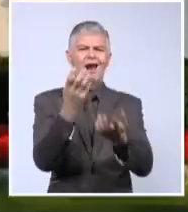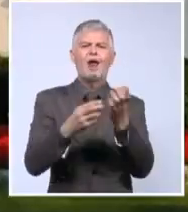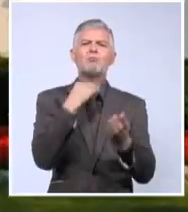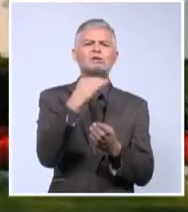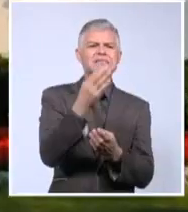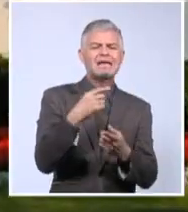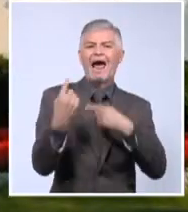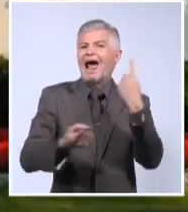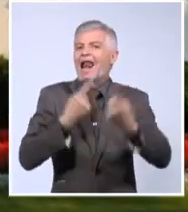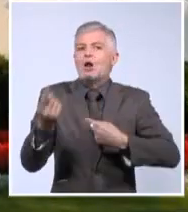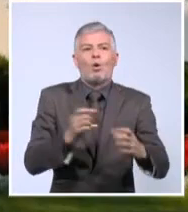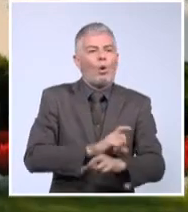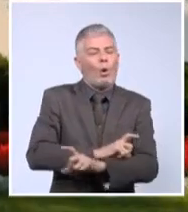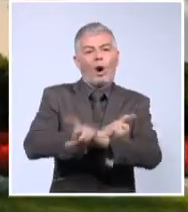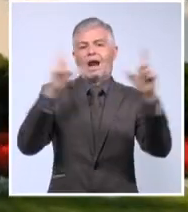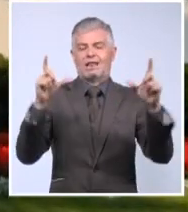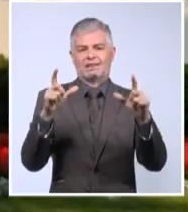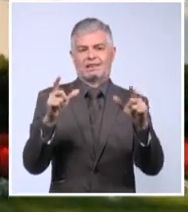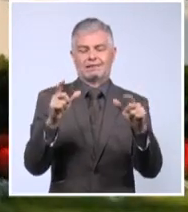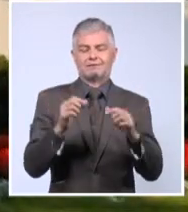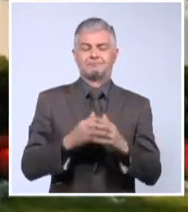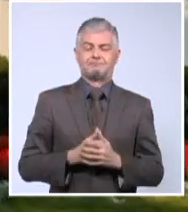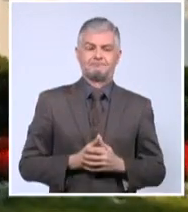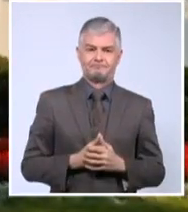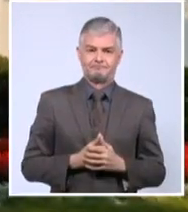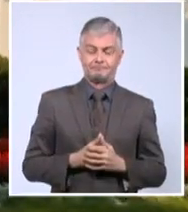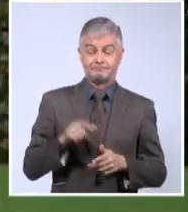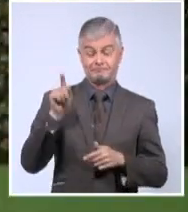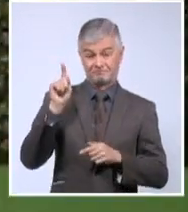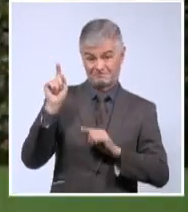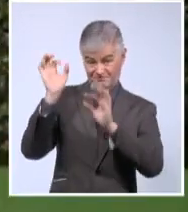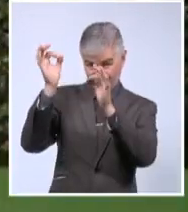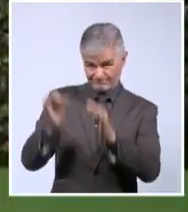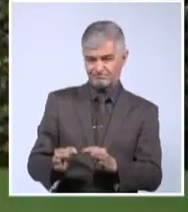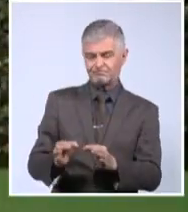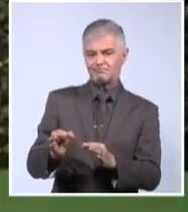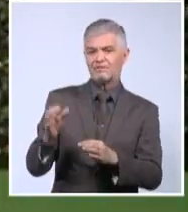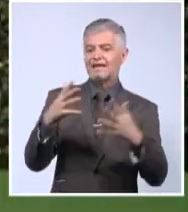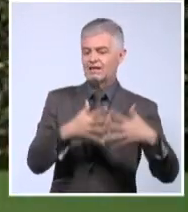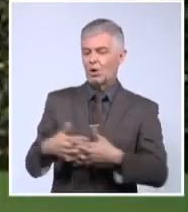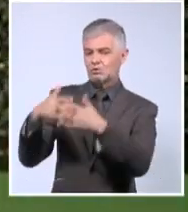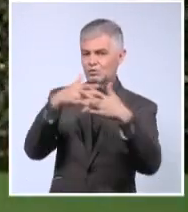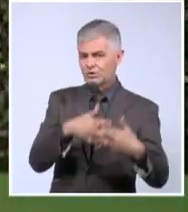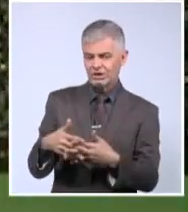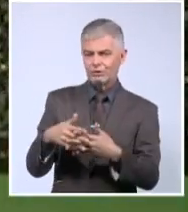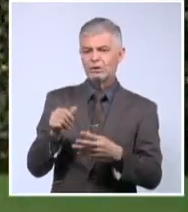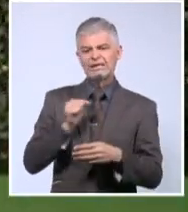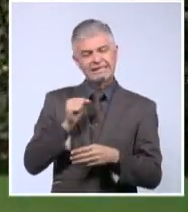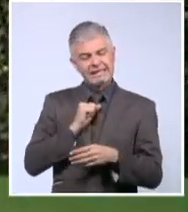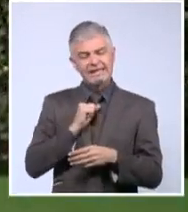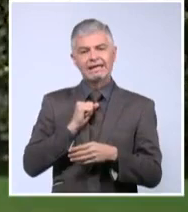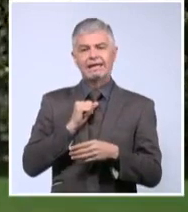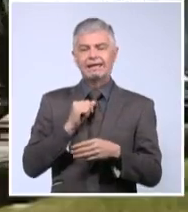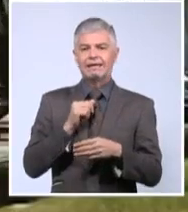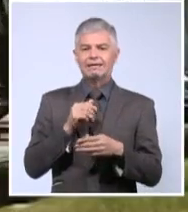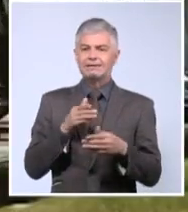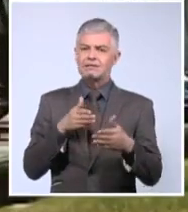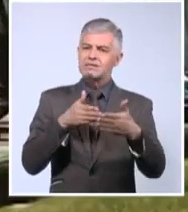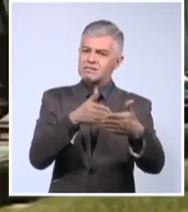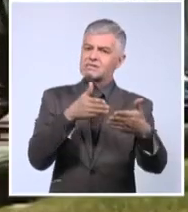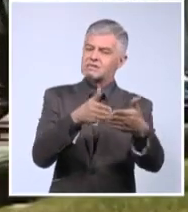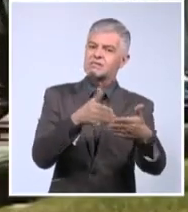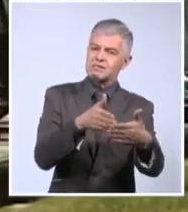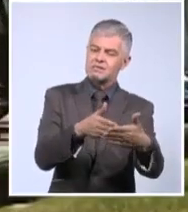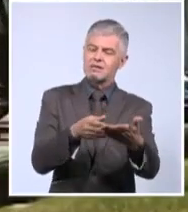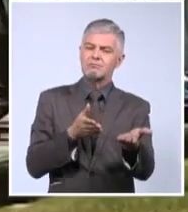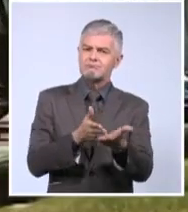Es real. Desde los Estados Unidos se está financiando un proceso de destabilización interna en nuestro país. A solo días de